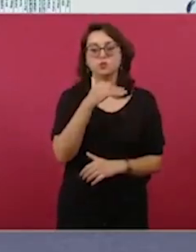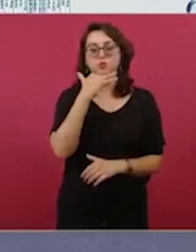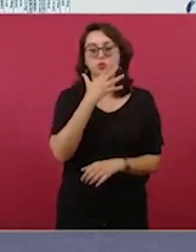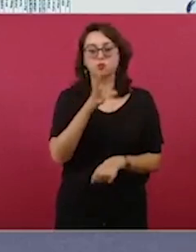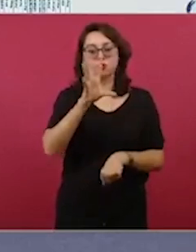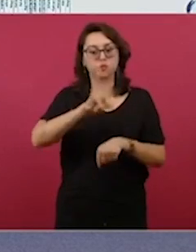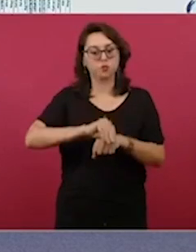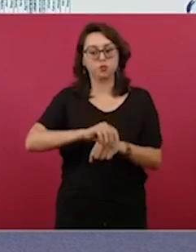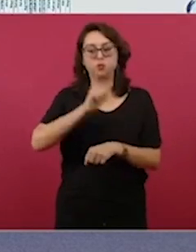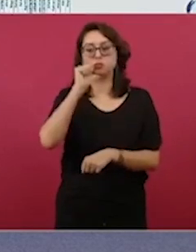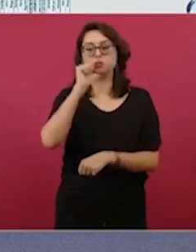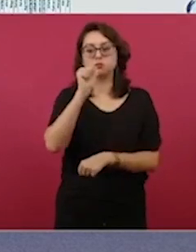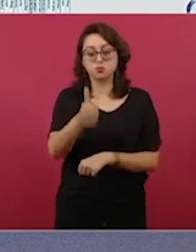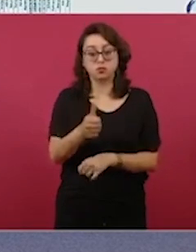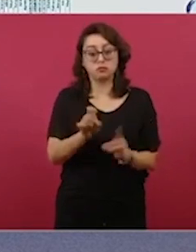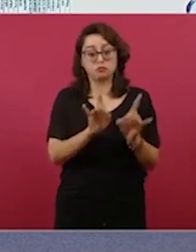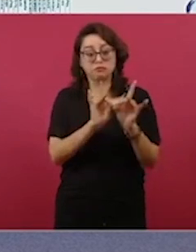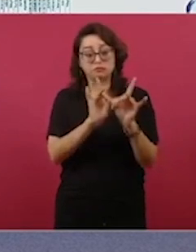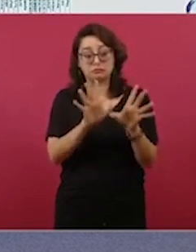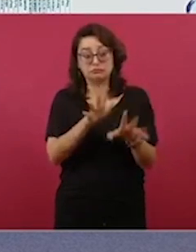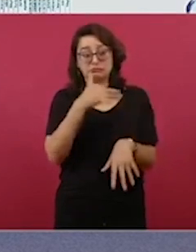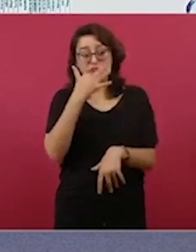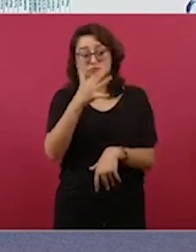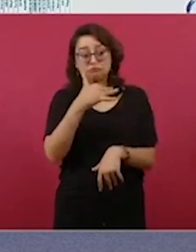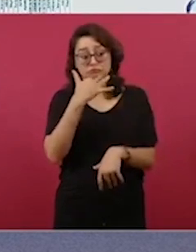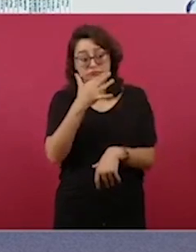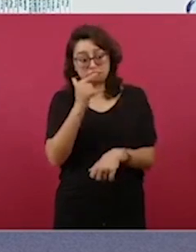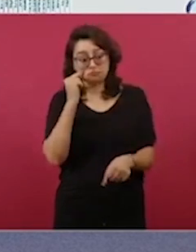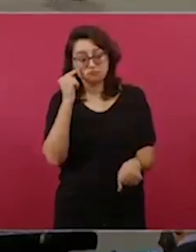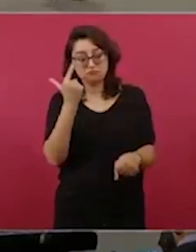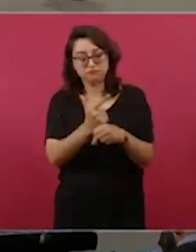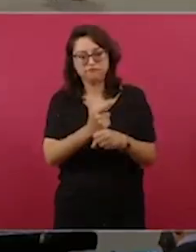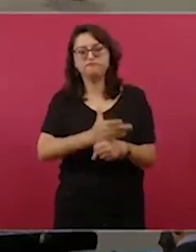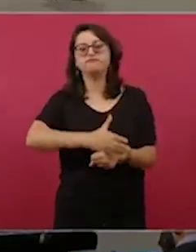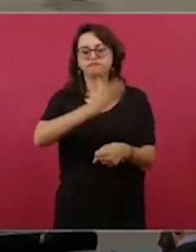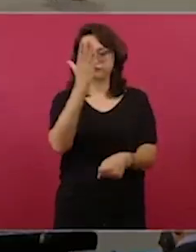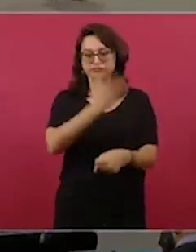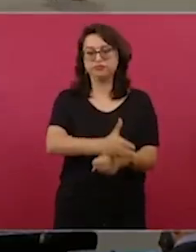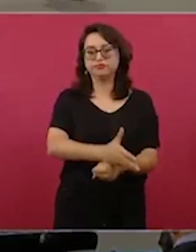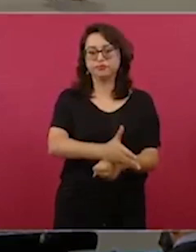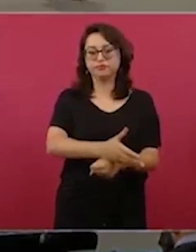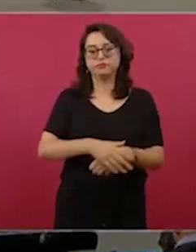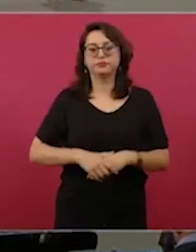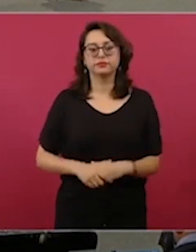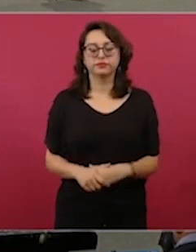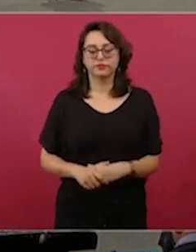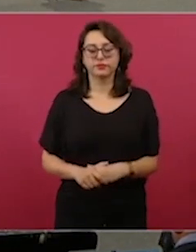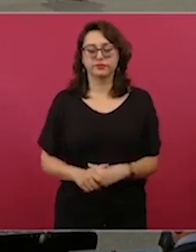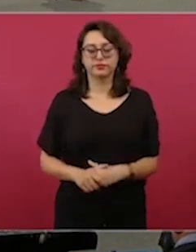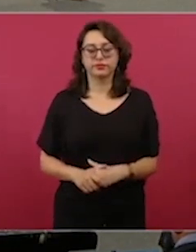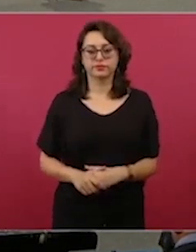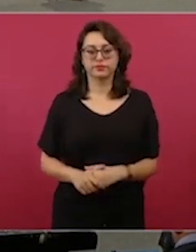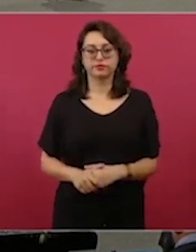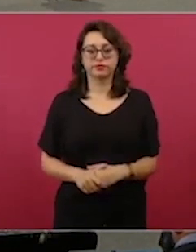sin impunidad, pero imagínense lo